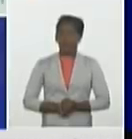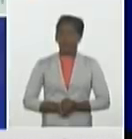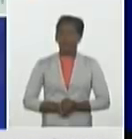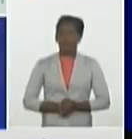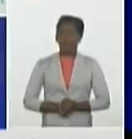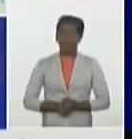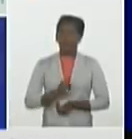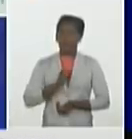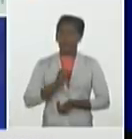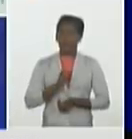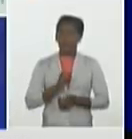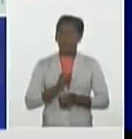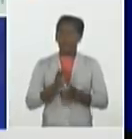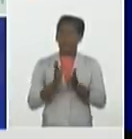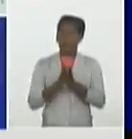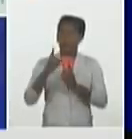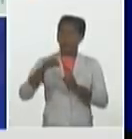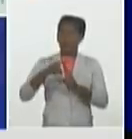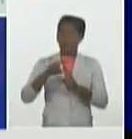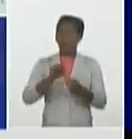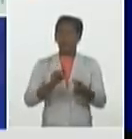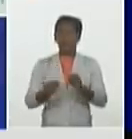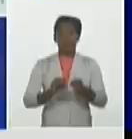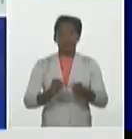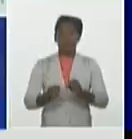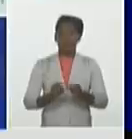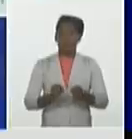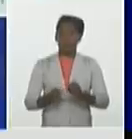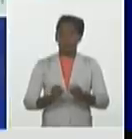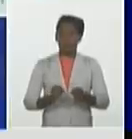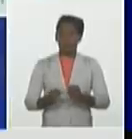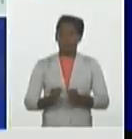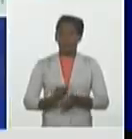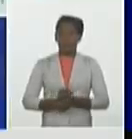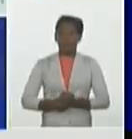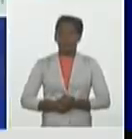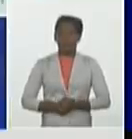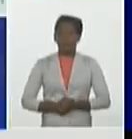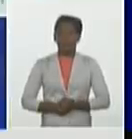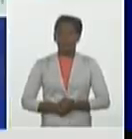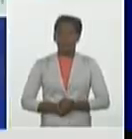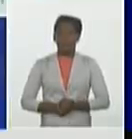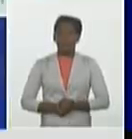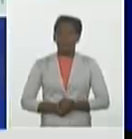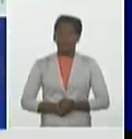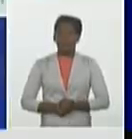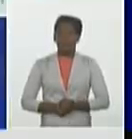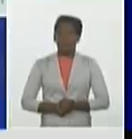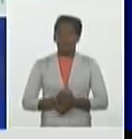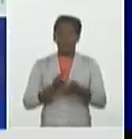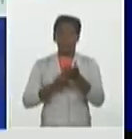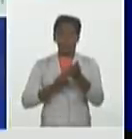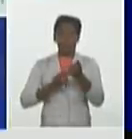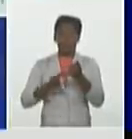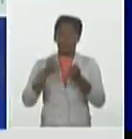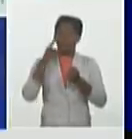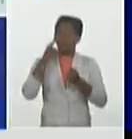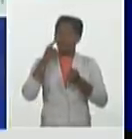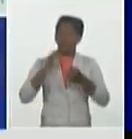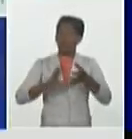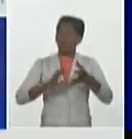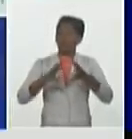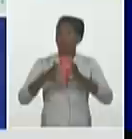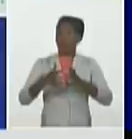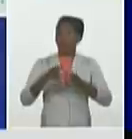la disminución de casos autóctonos no obstante es una provincia que ha presentado durante varios días